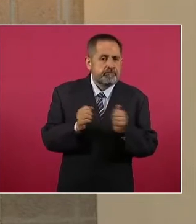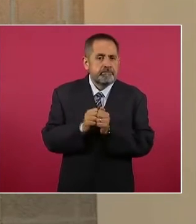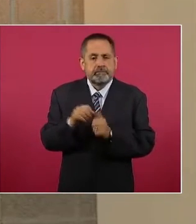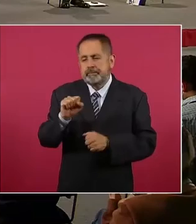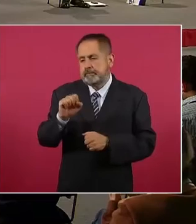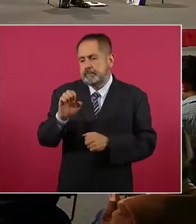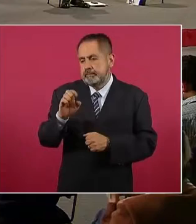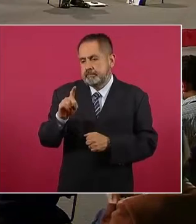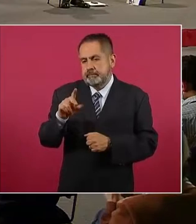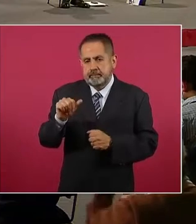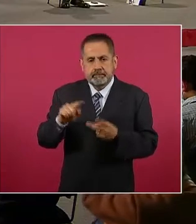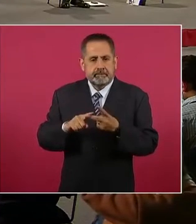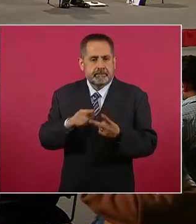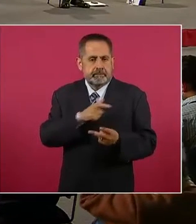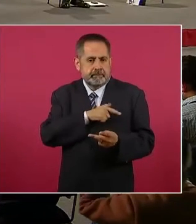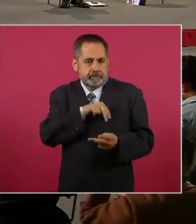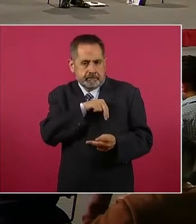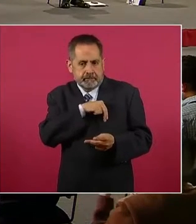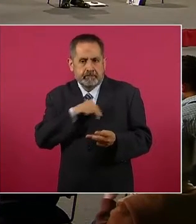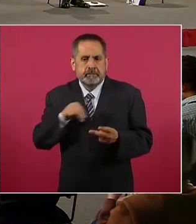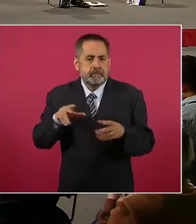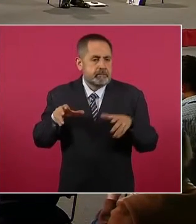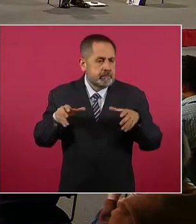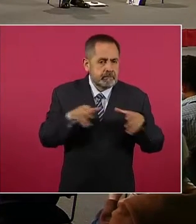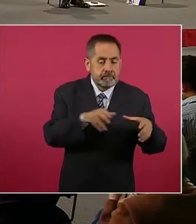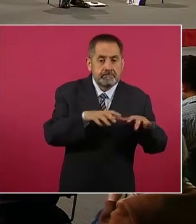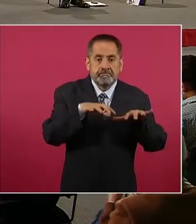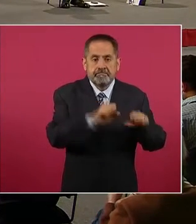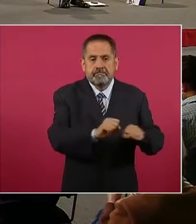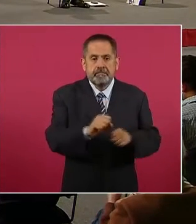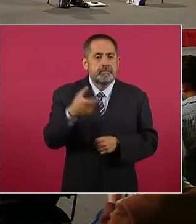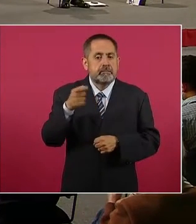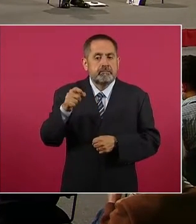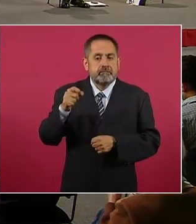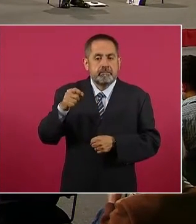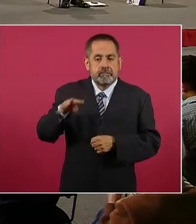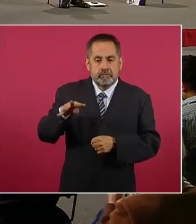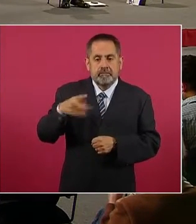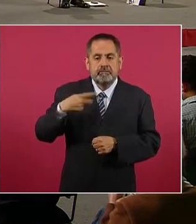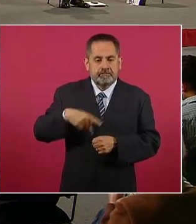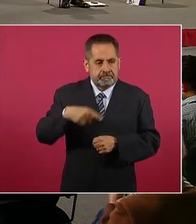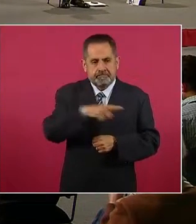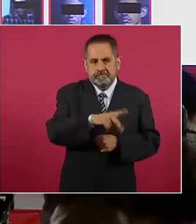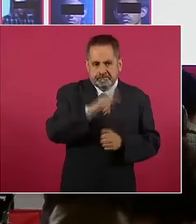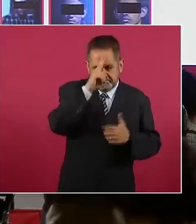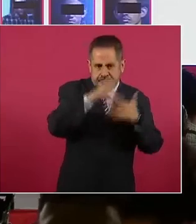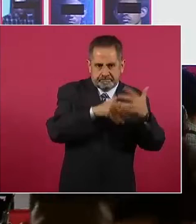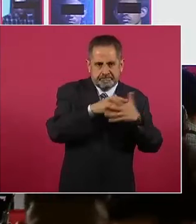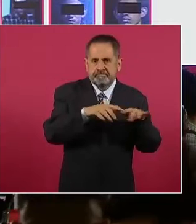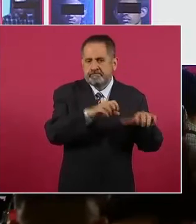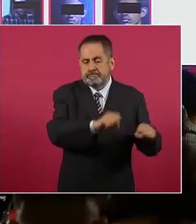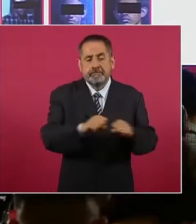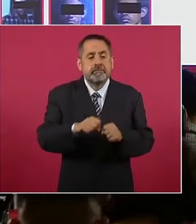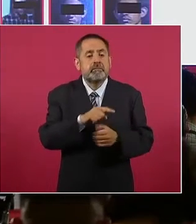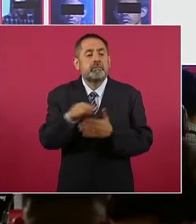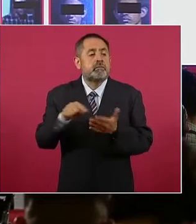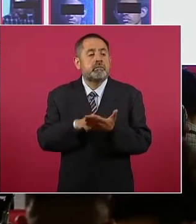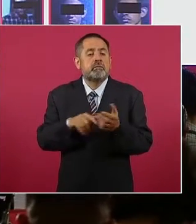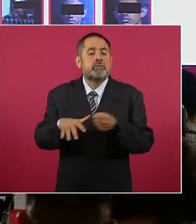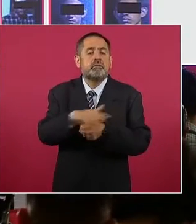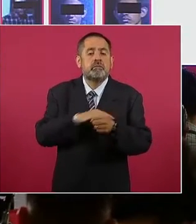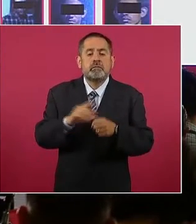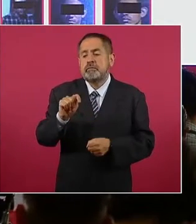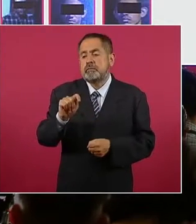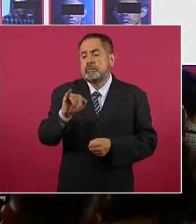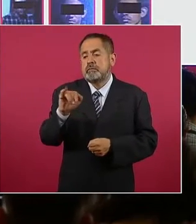Nacional, se ha logrado la detención de 29 generadores de violencia en la región, en los municipios de